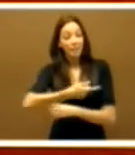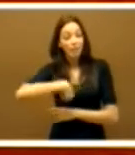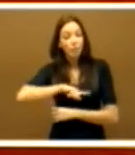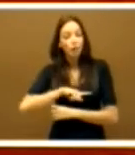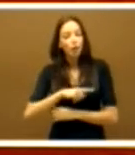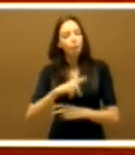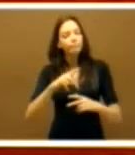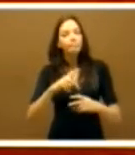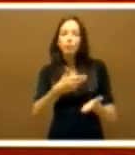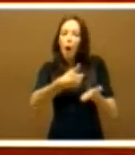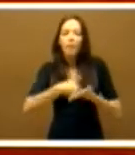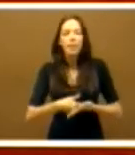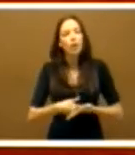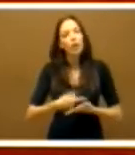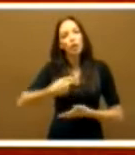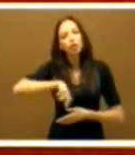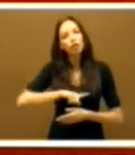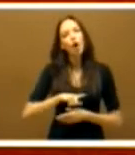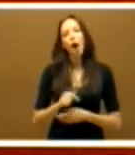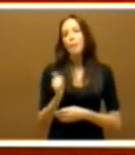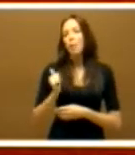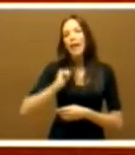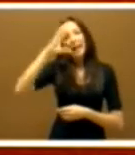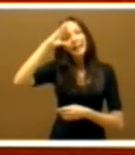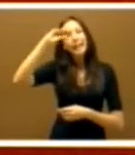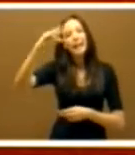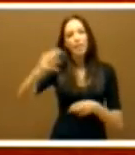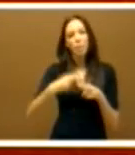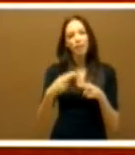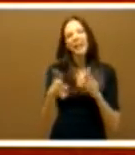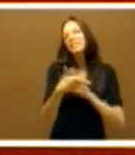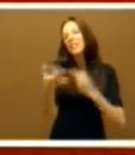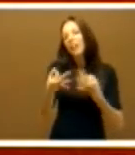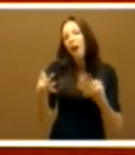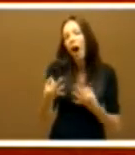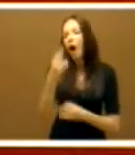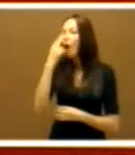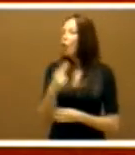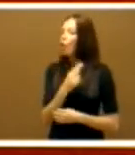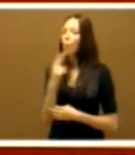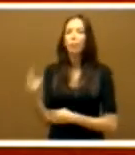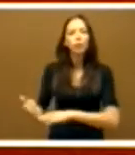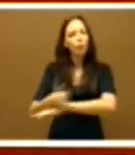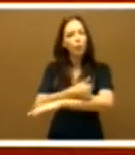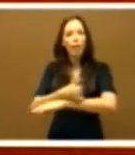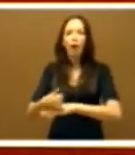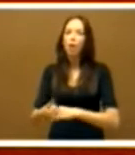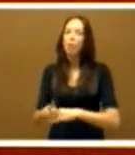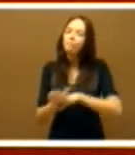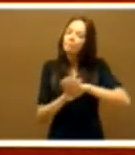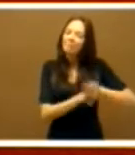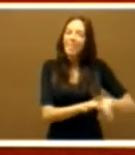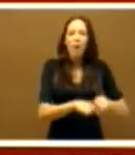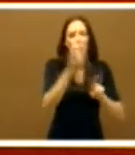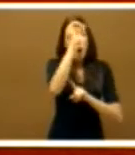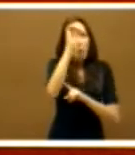su inteligencia política que significa comprometerse con los extremeños apartando la ideología en favor de las